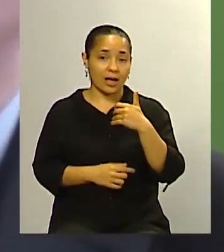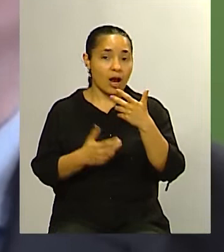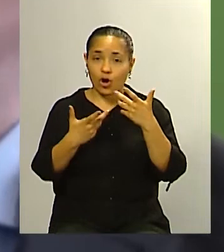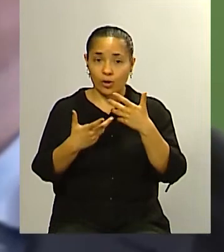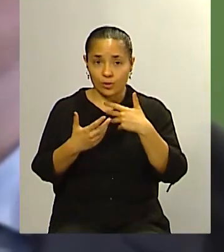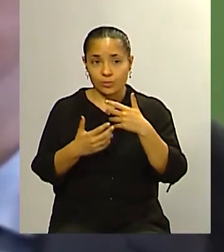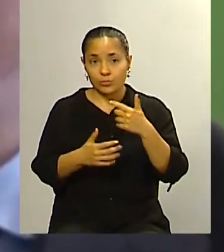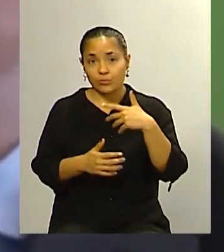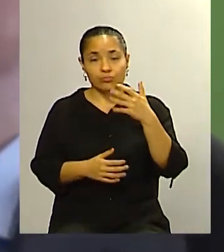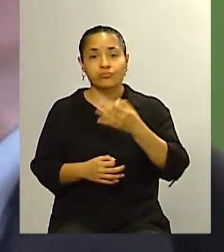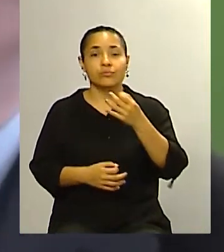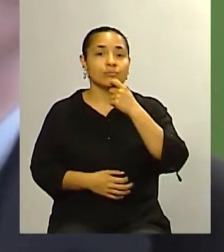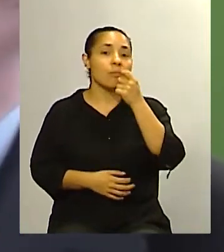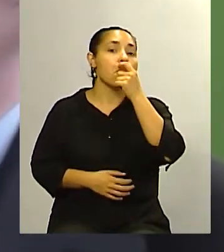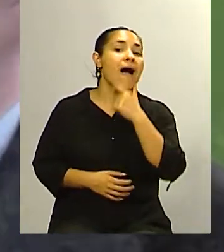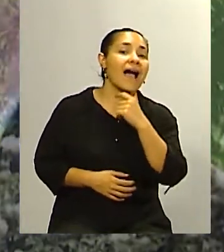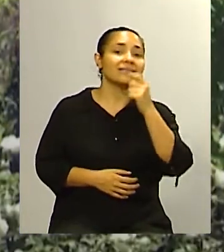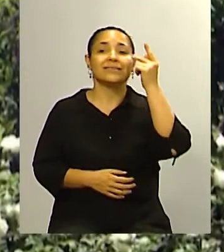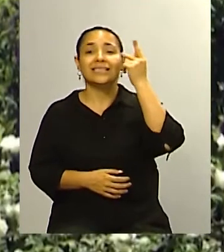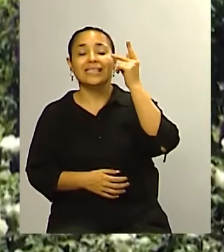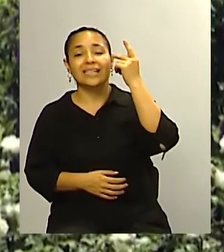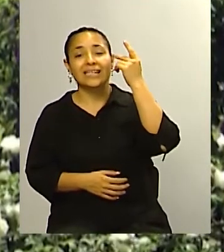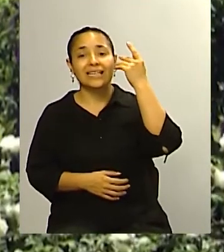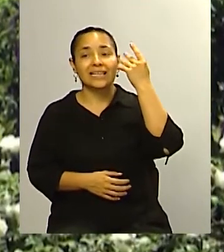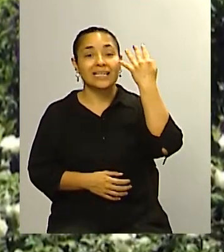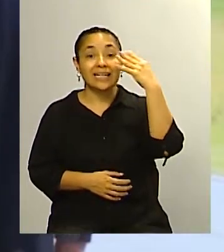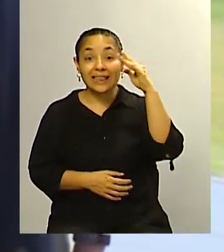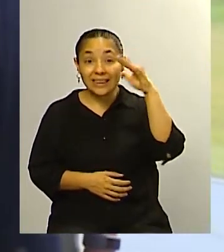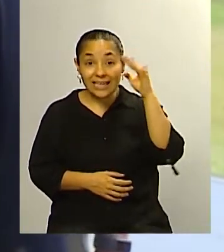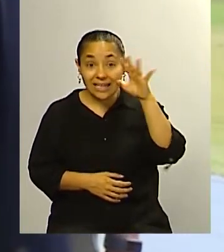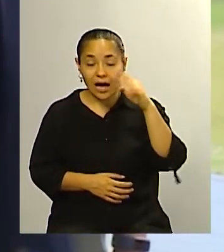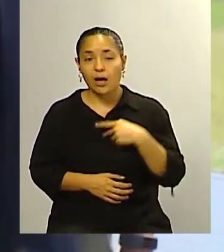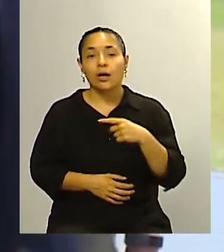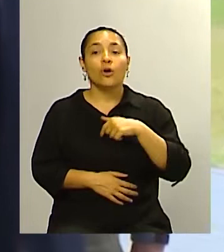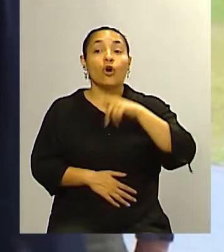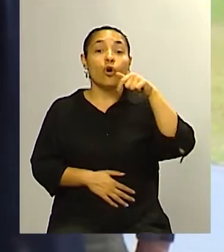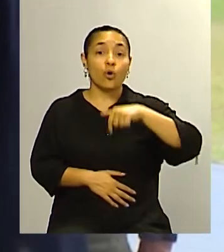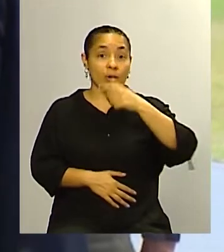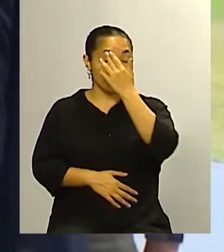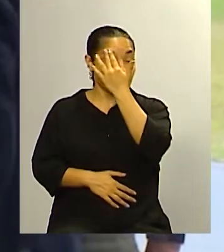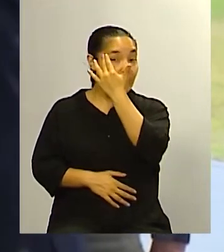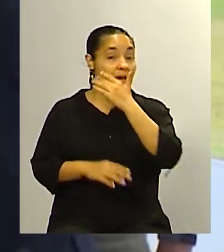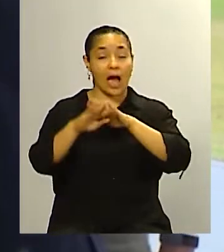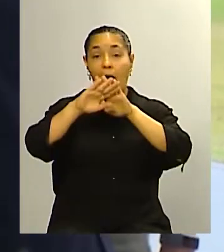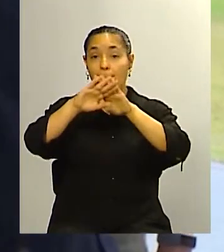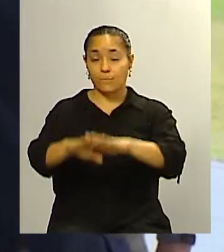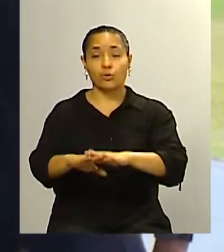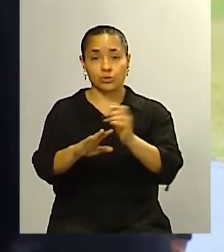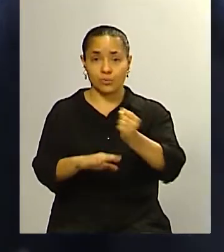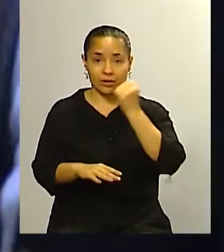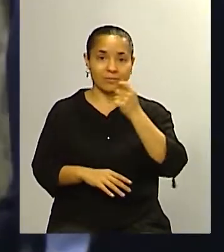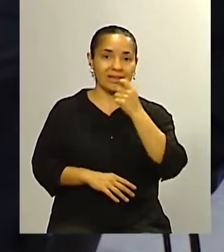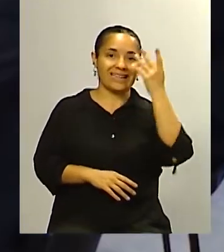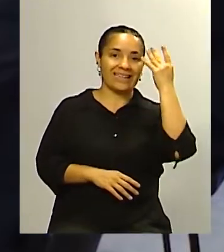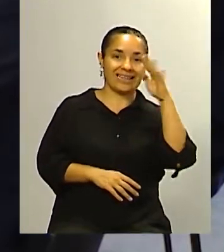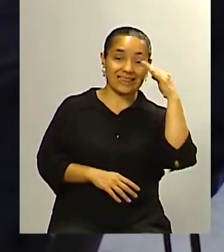tanto Mauricio Macri como Cristina Fernández que tienen hoy niveles de apoyo importante sobre todo en caso de Cristina